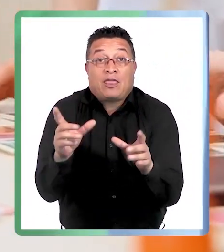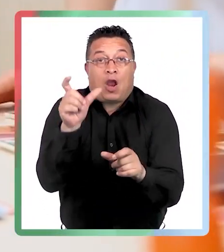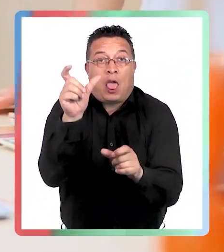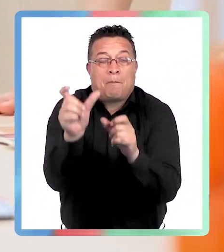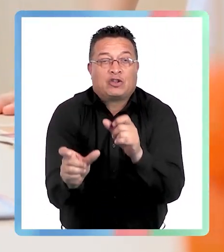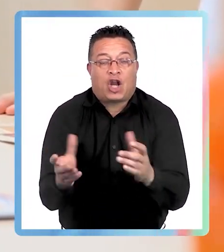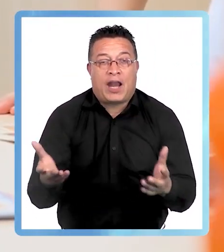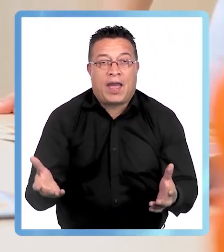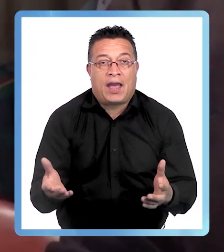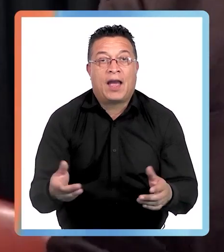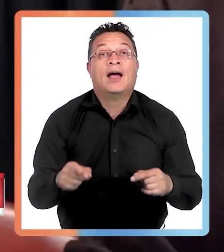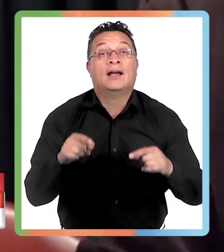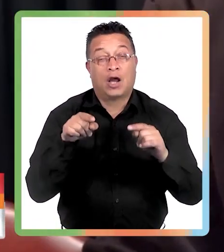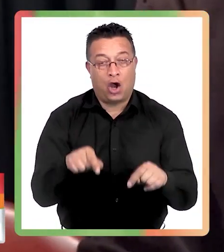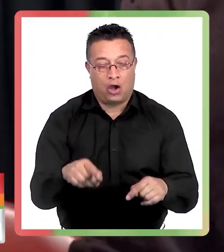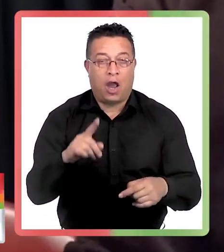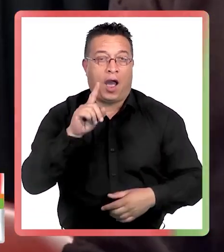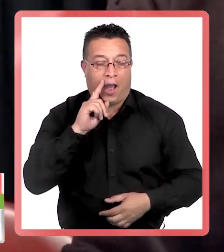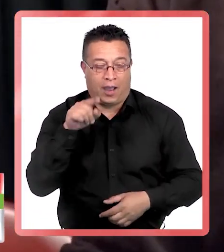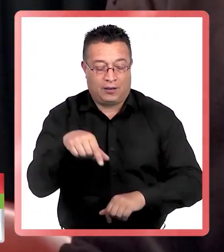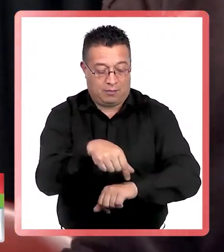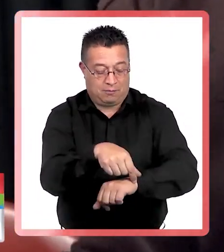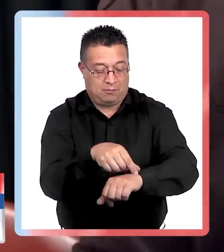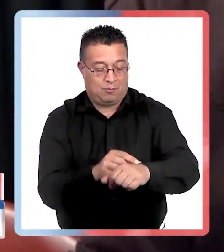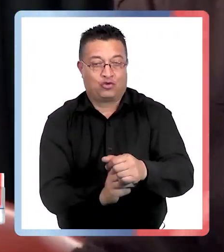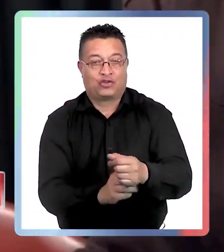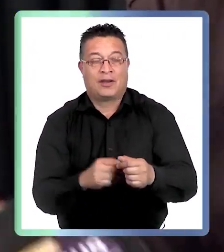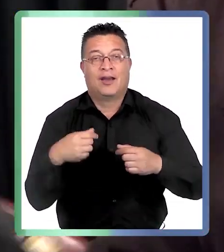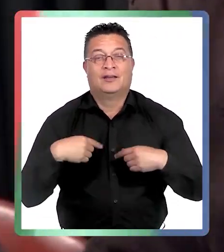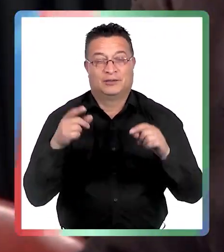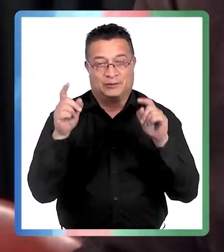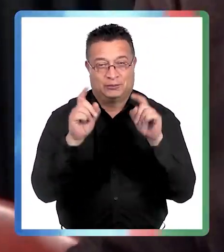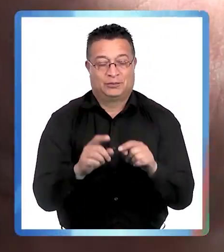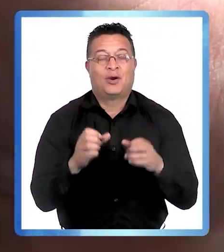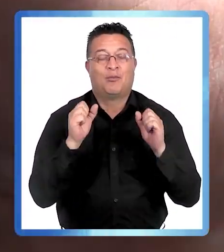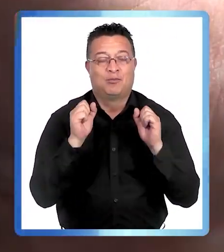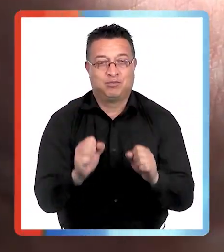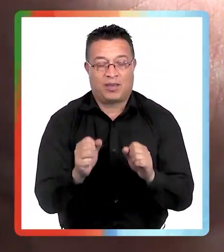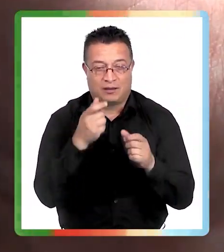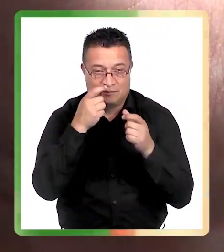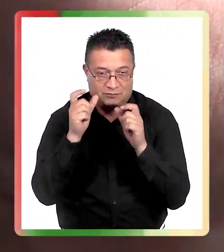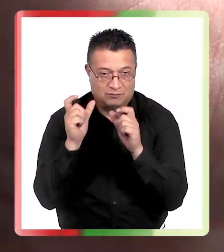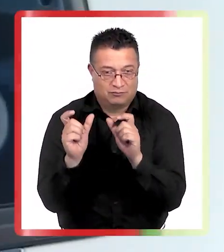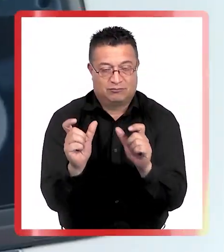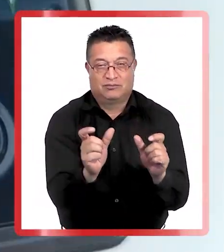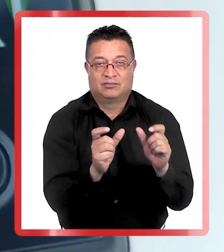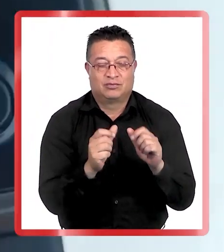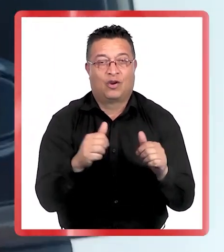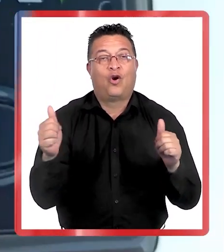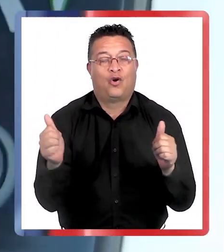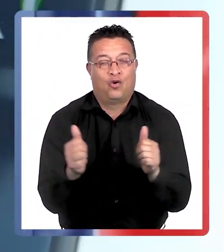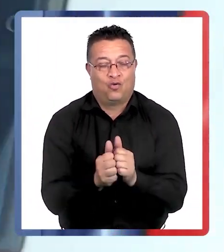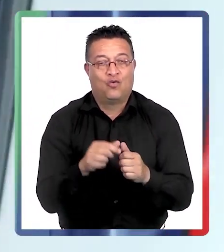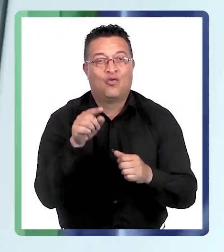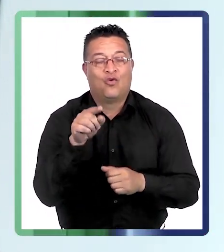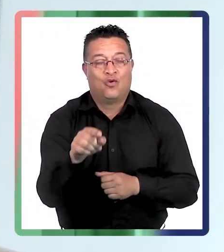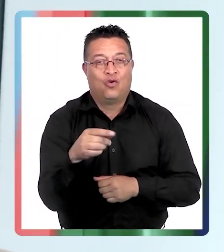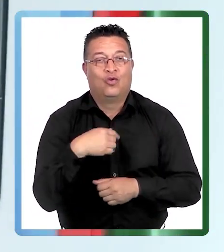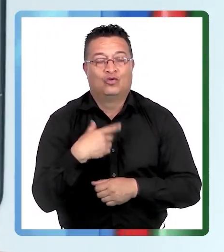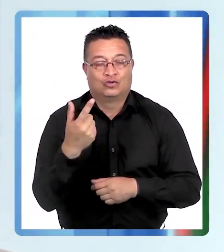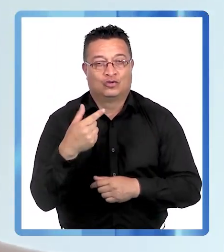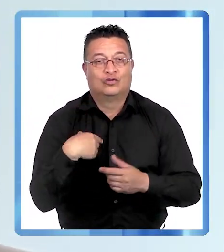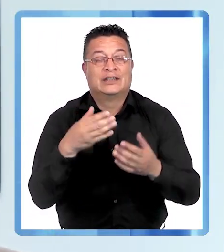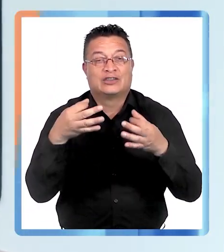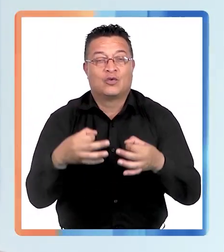persona. Hoy día tenemos estas pulseras electrónicas que van a ser monitoreadas junto con seguridad